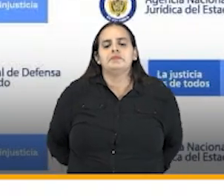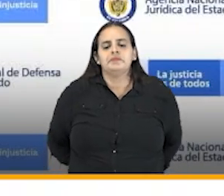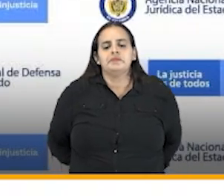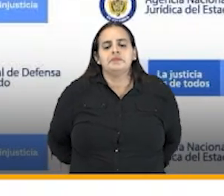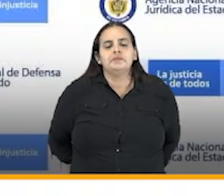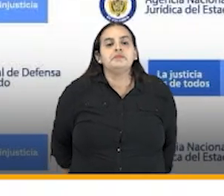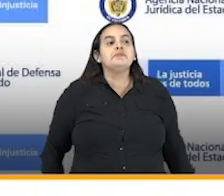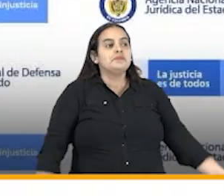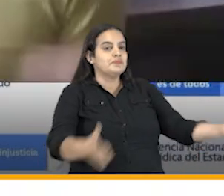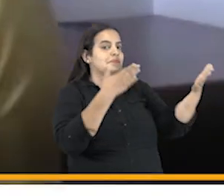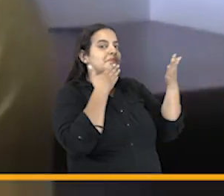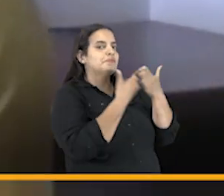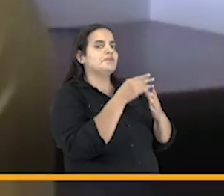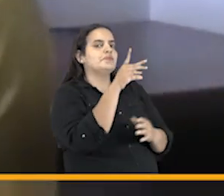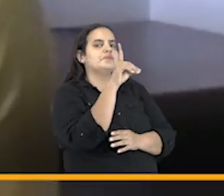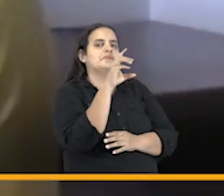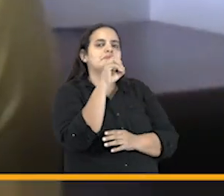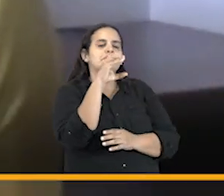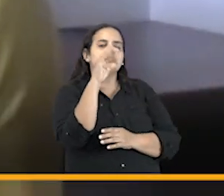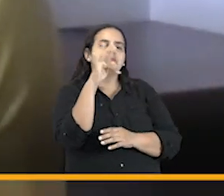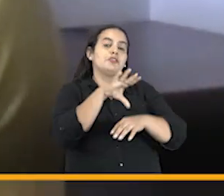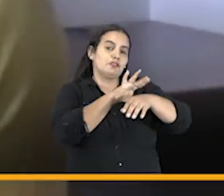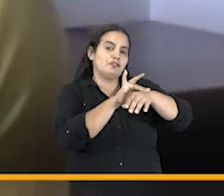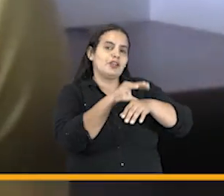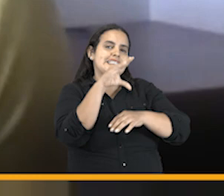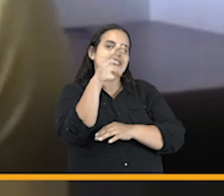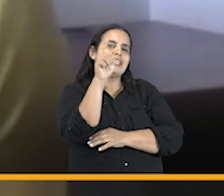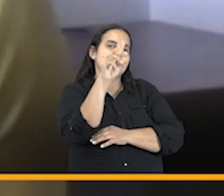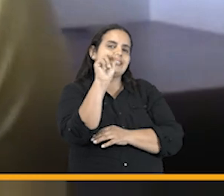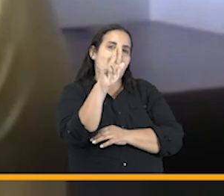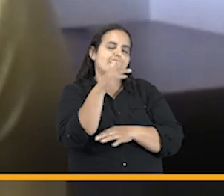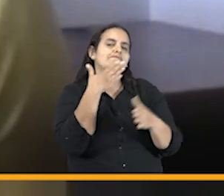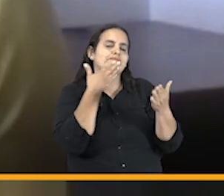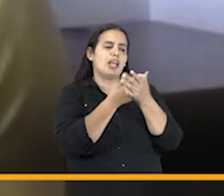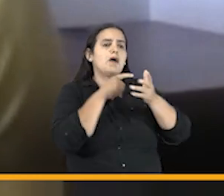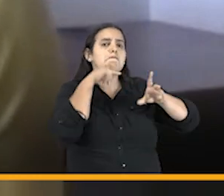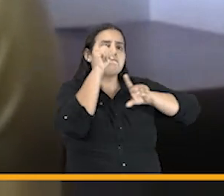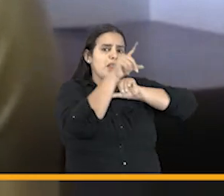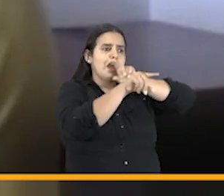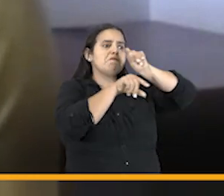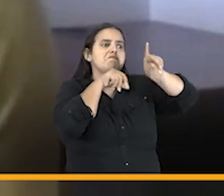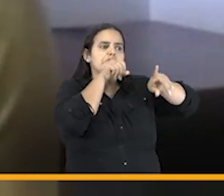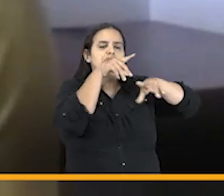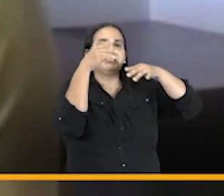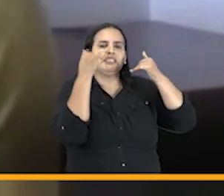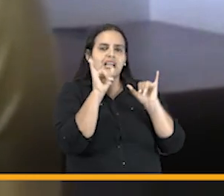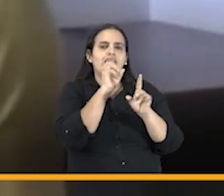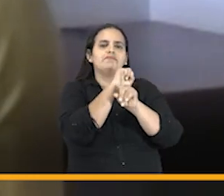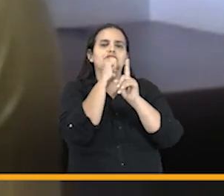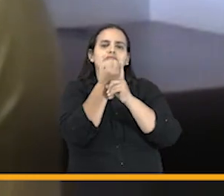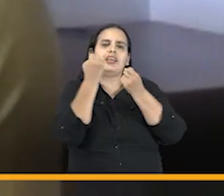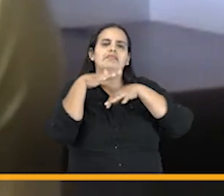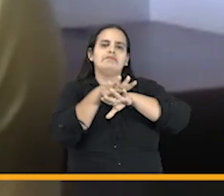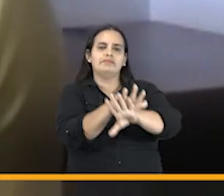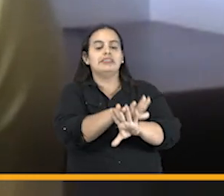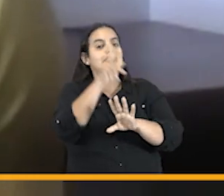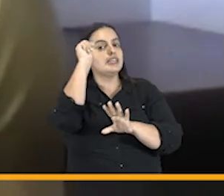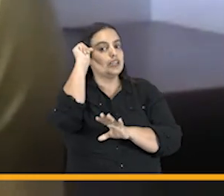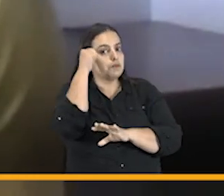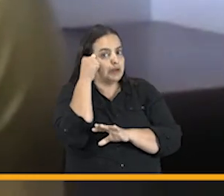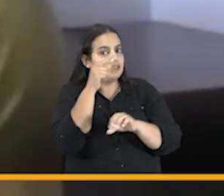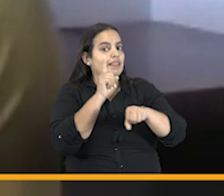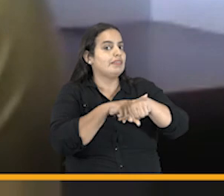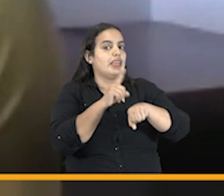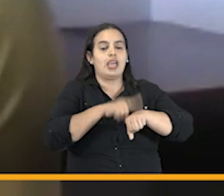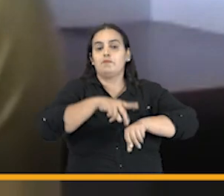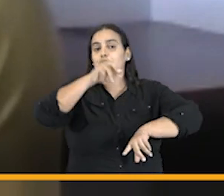muchas gracias doctor César Méndez estamos recibiendo varias preguntas a través de nuestras redes sociales recuerden que si por